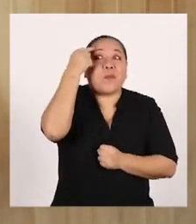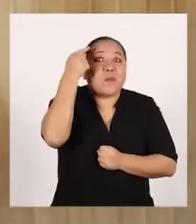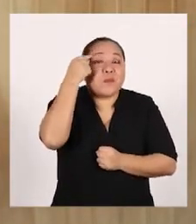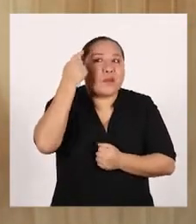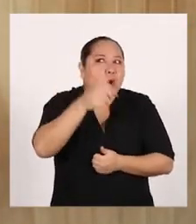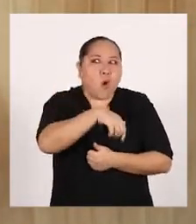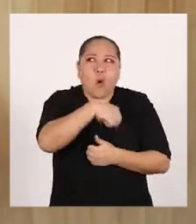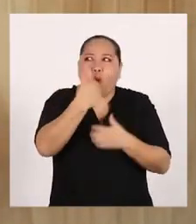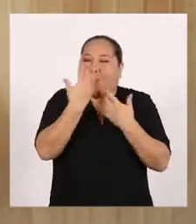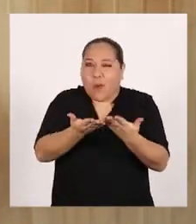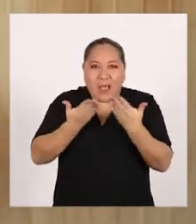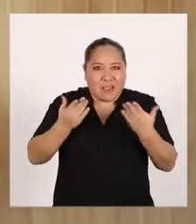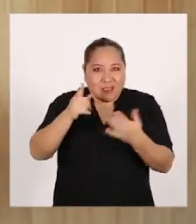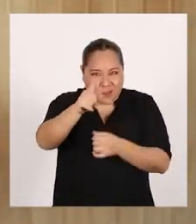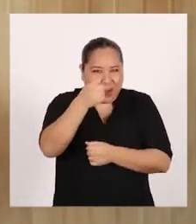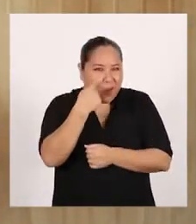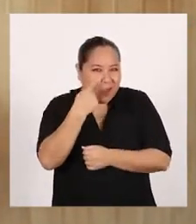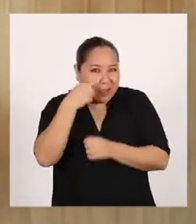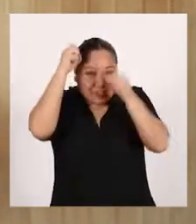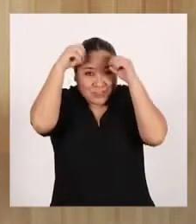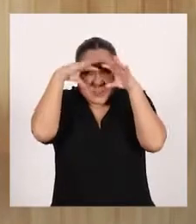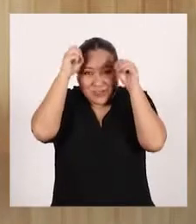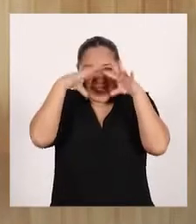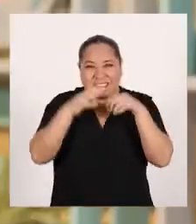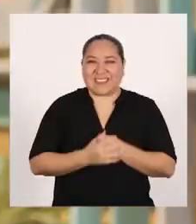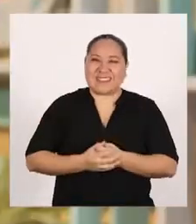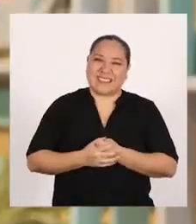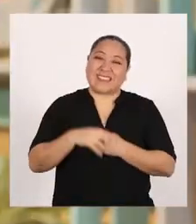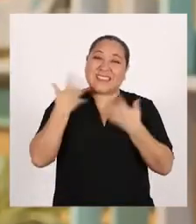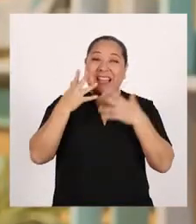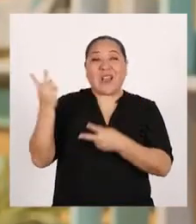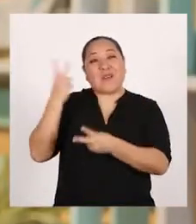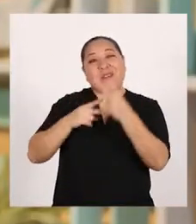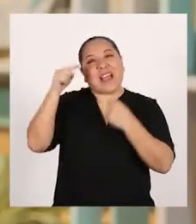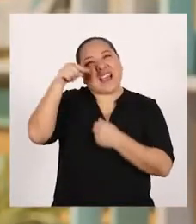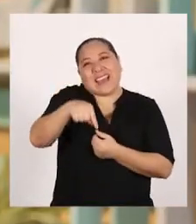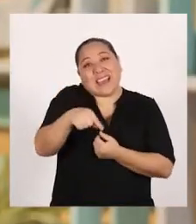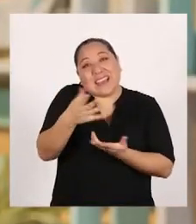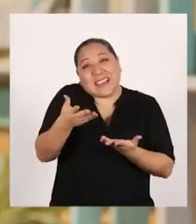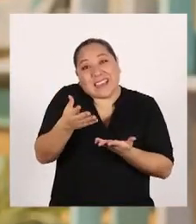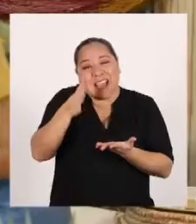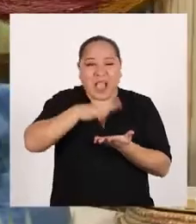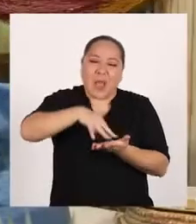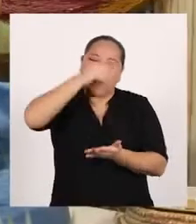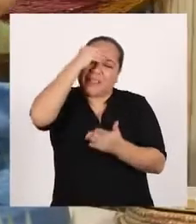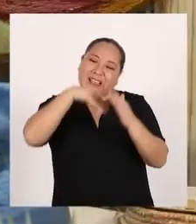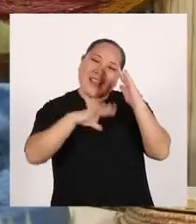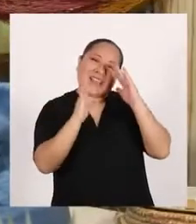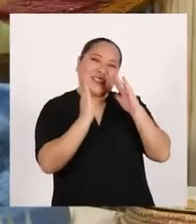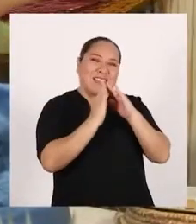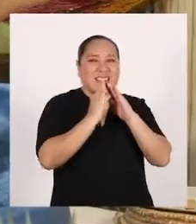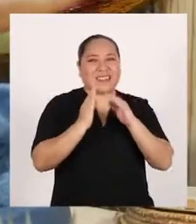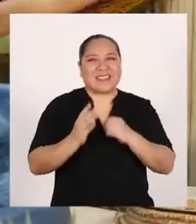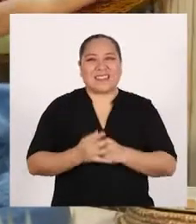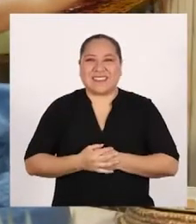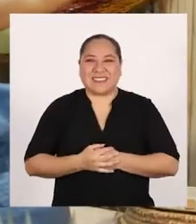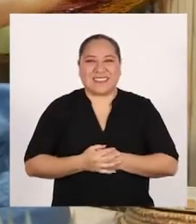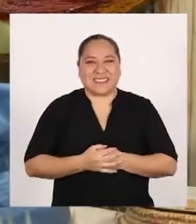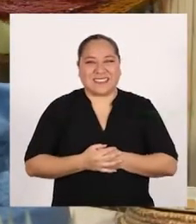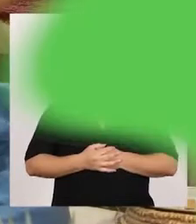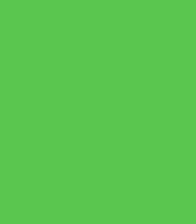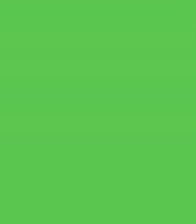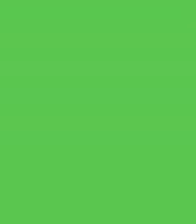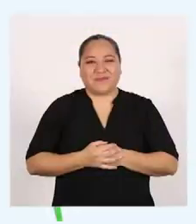pensando qué otras cosas conocen sobre las lluvias ¡Ya volvemos aquí en... ¡Aprendo en casa!